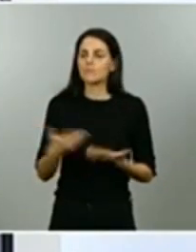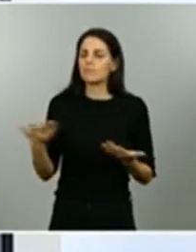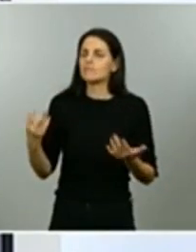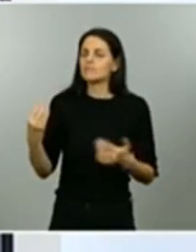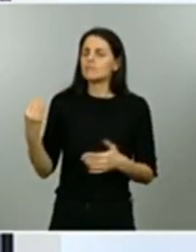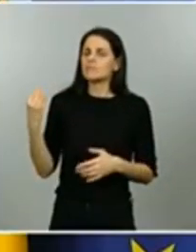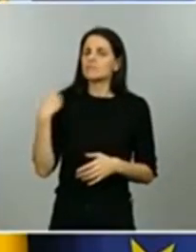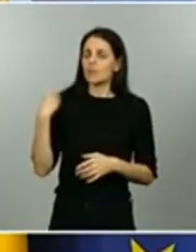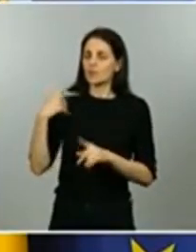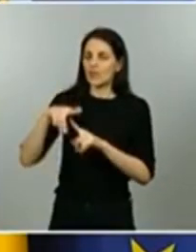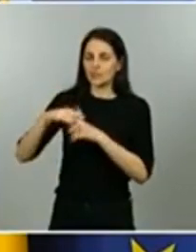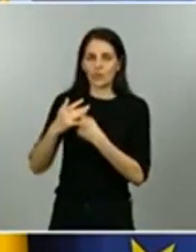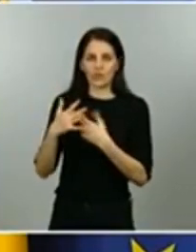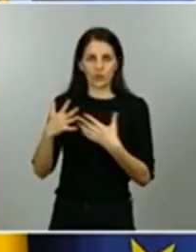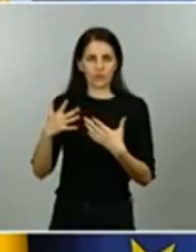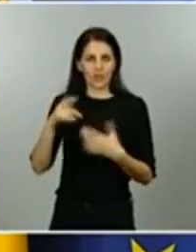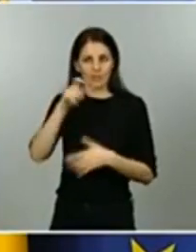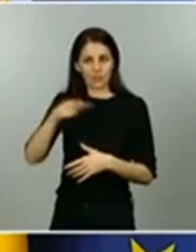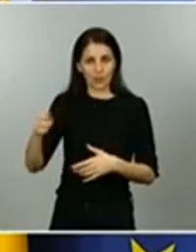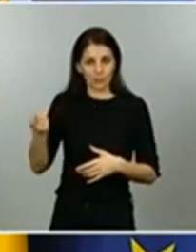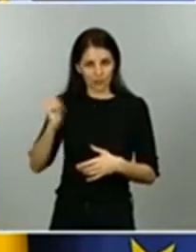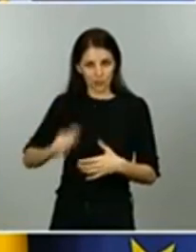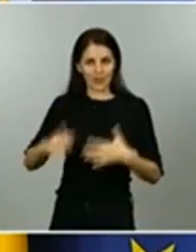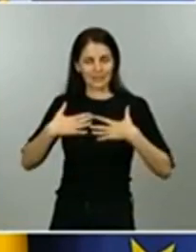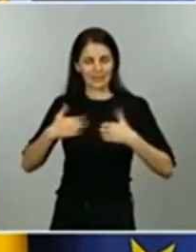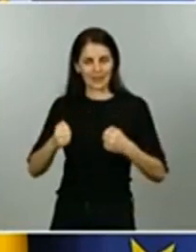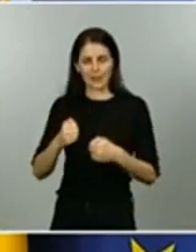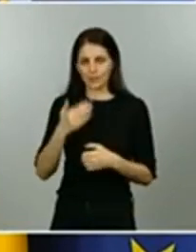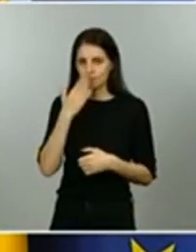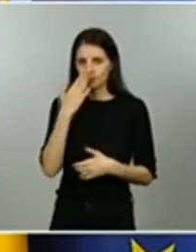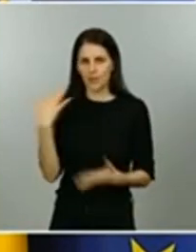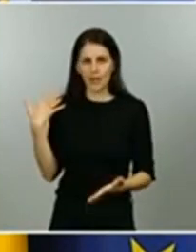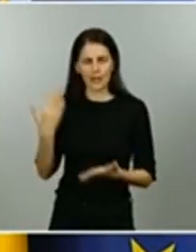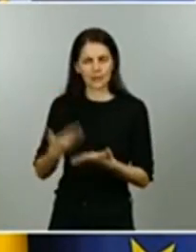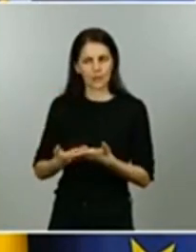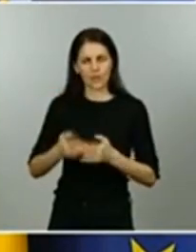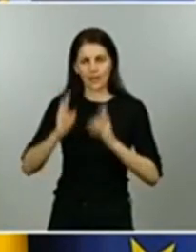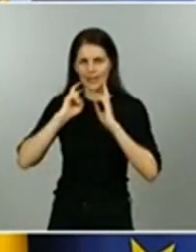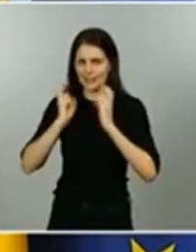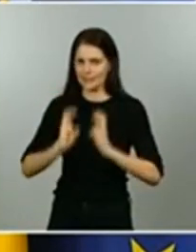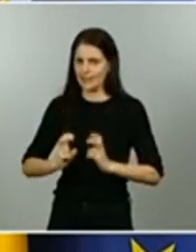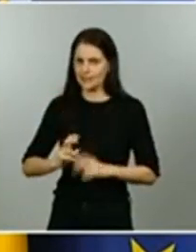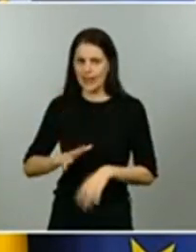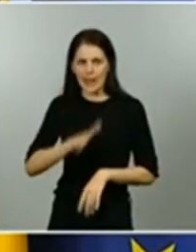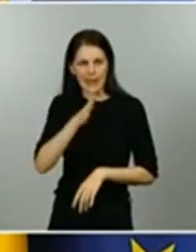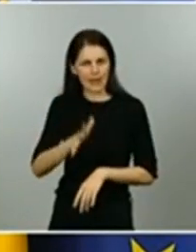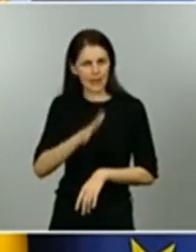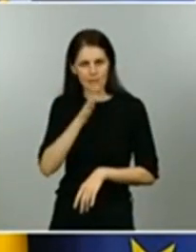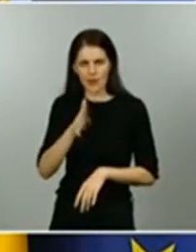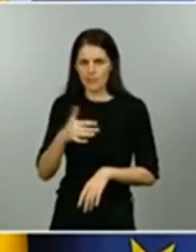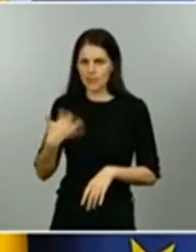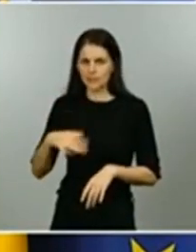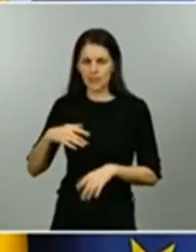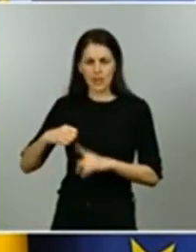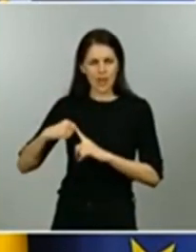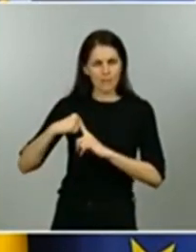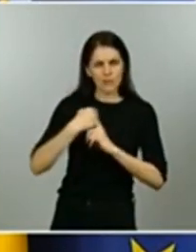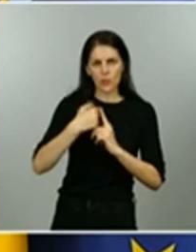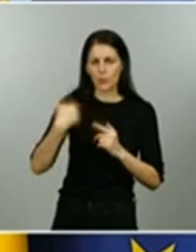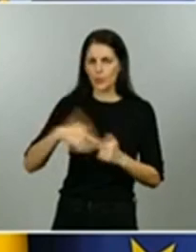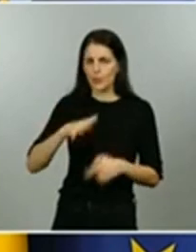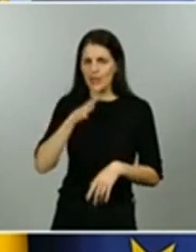sometidos a un estrés increíble a una presión increíble durante muchos días prácticamente dos meses